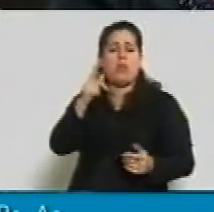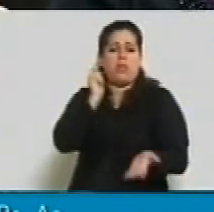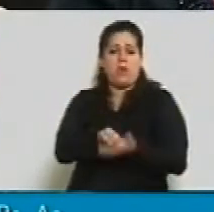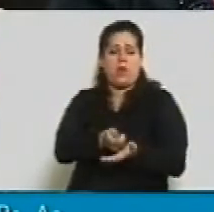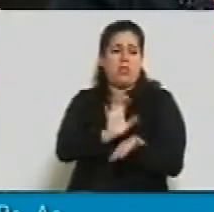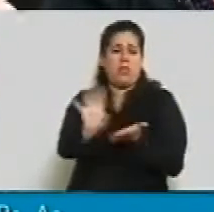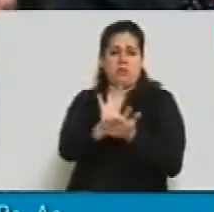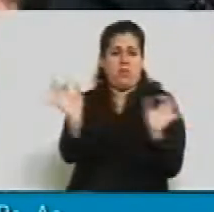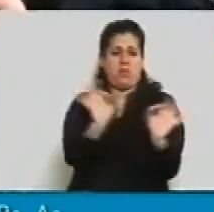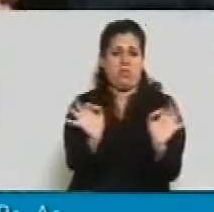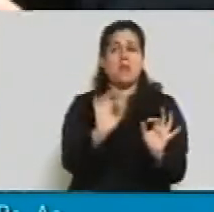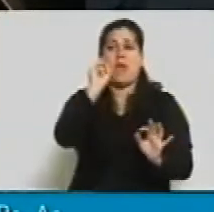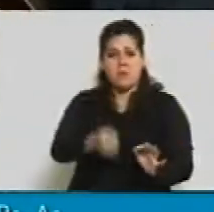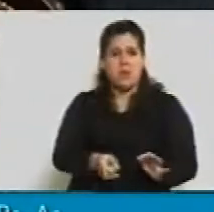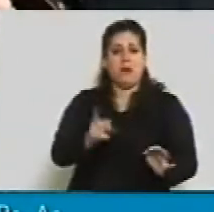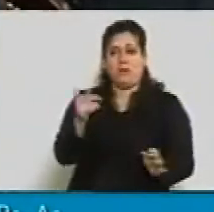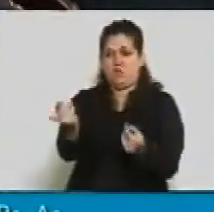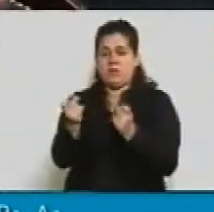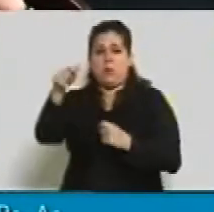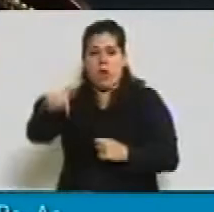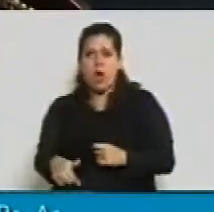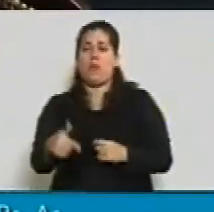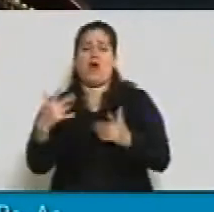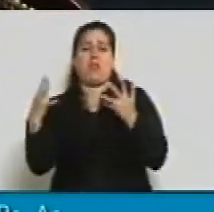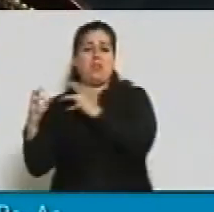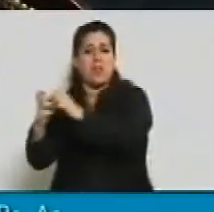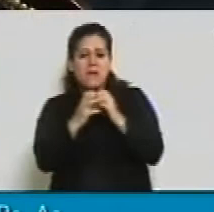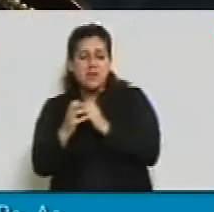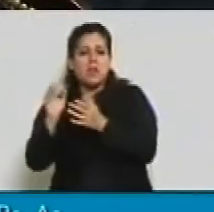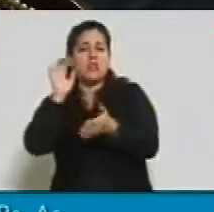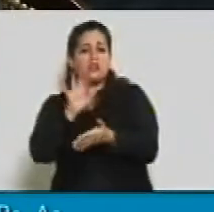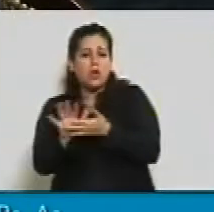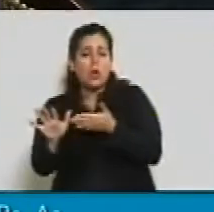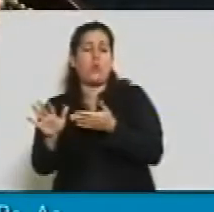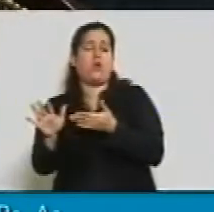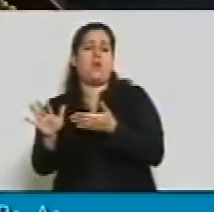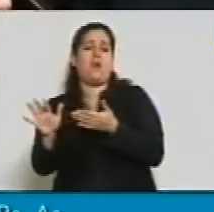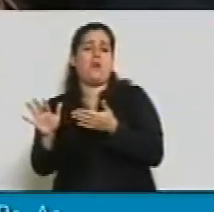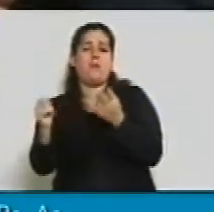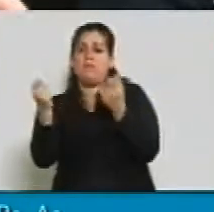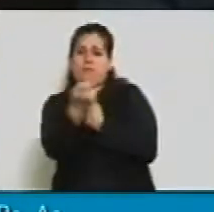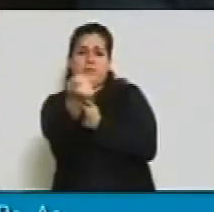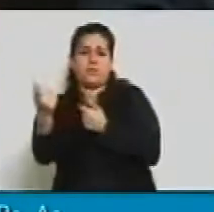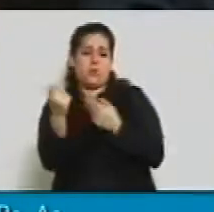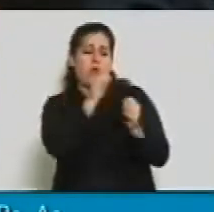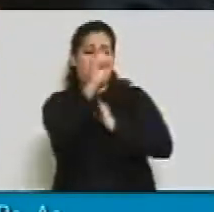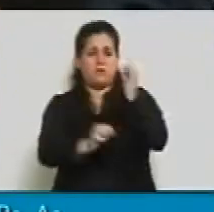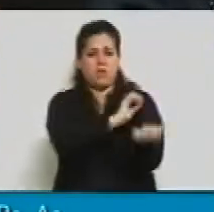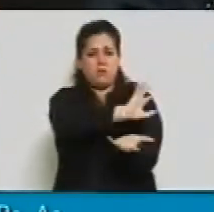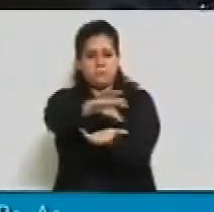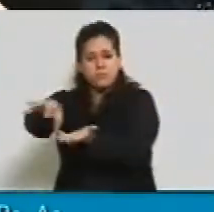escena, también ahora necesitamos una discusión con los pocos oferentes de los mercados